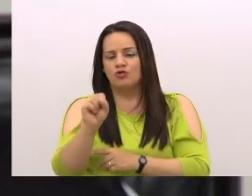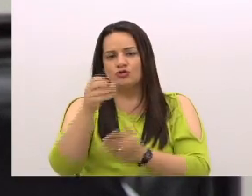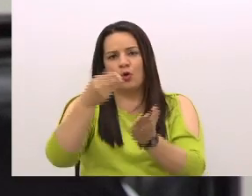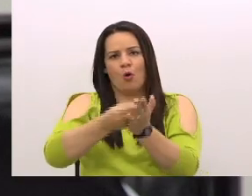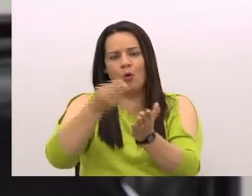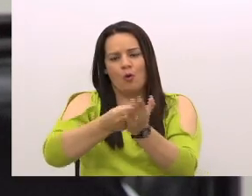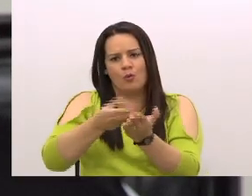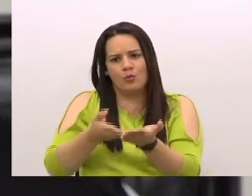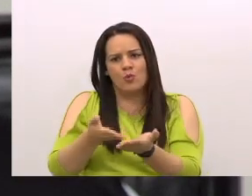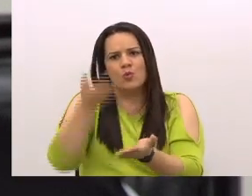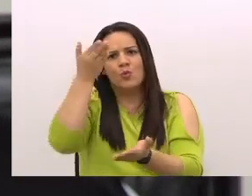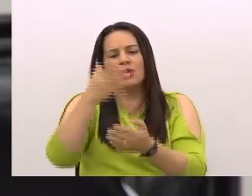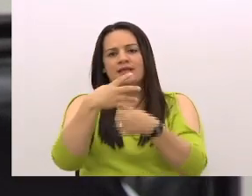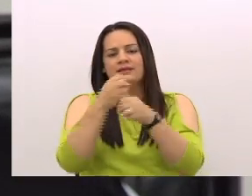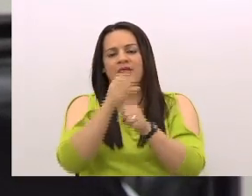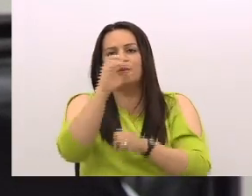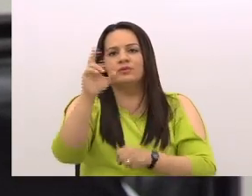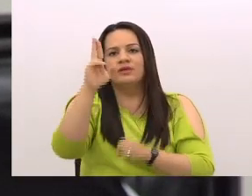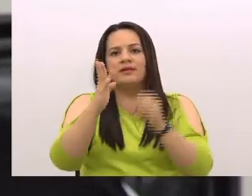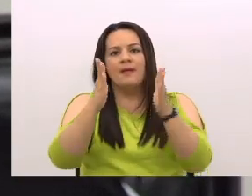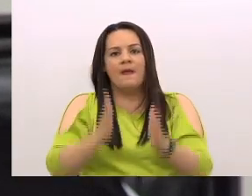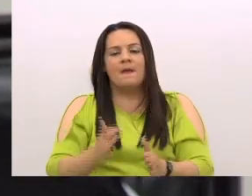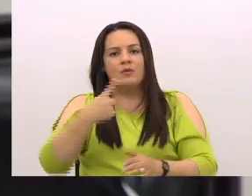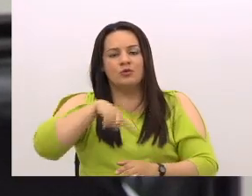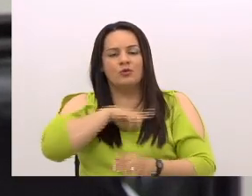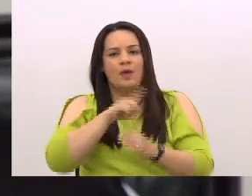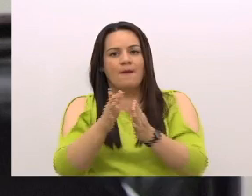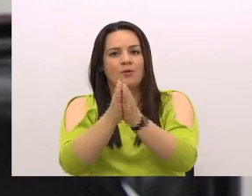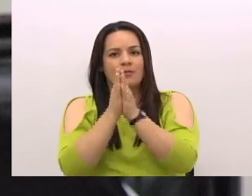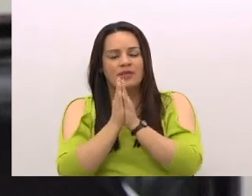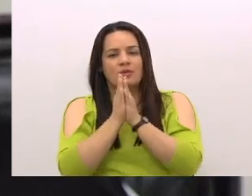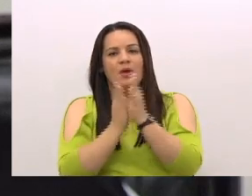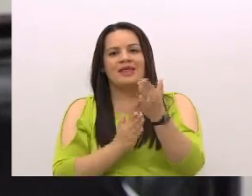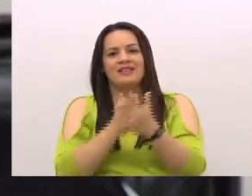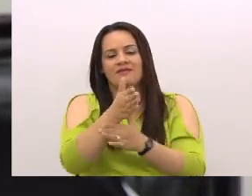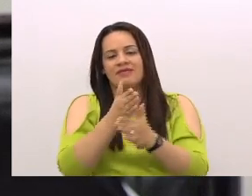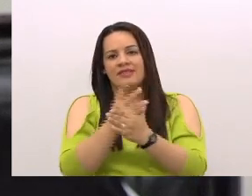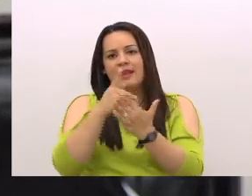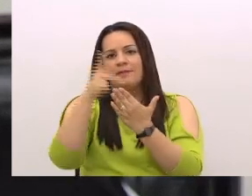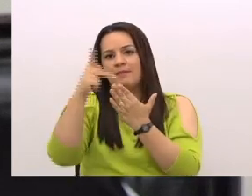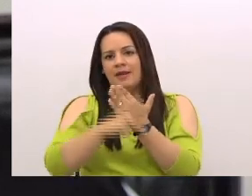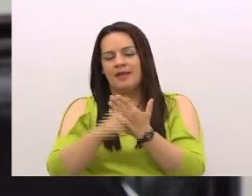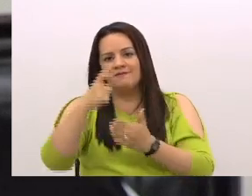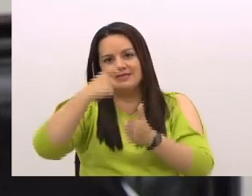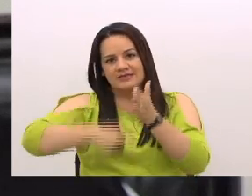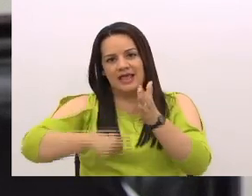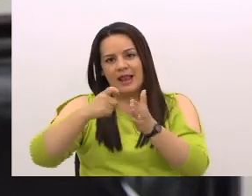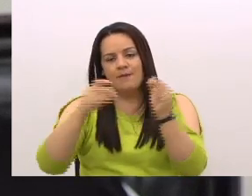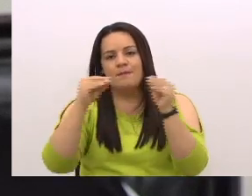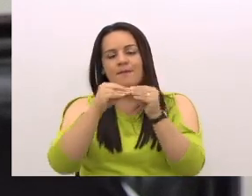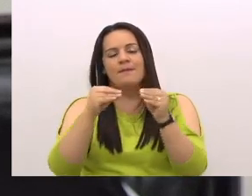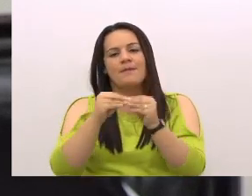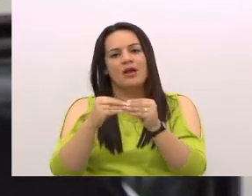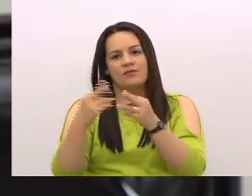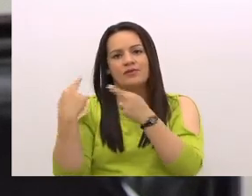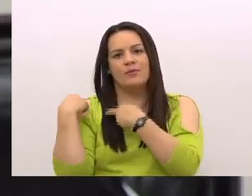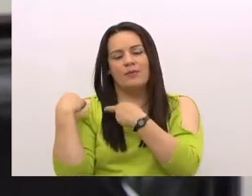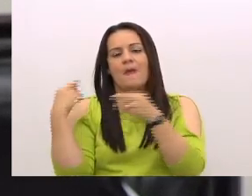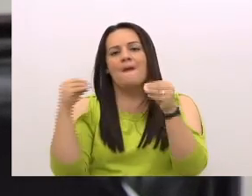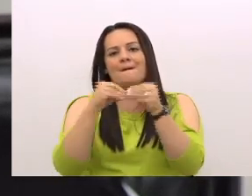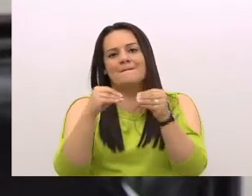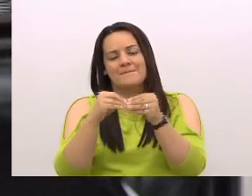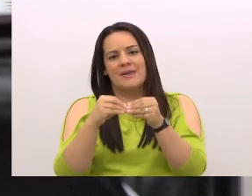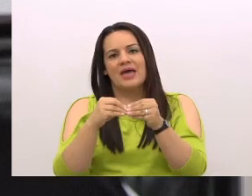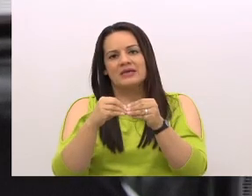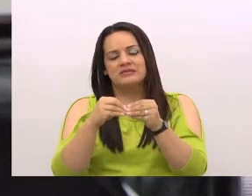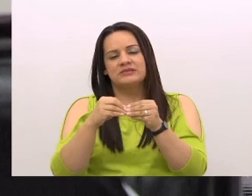porque les hemos pedido a través del plan fiscal también más responsabilidad, vamos a ser más exigentes en